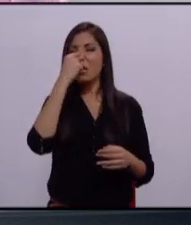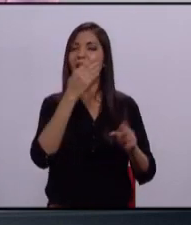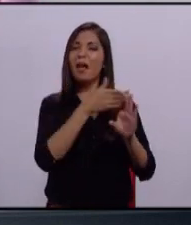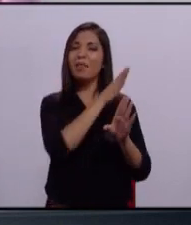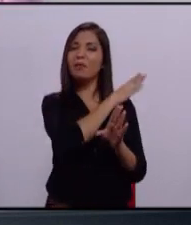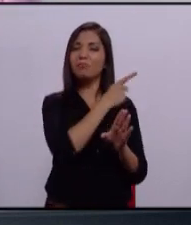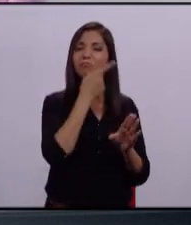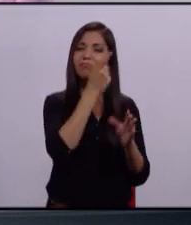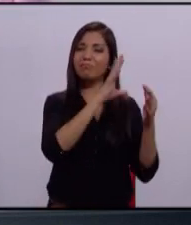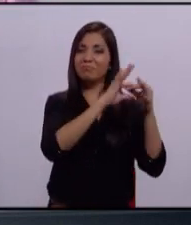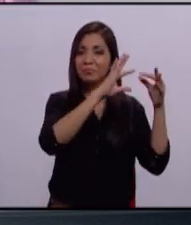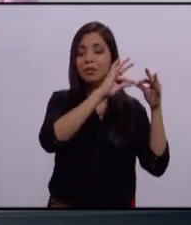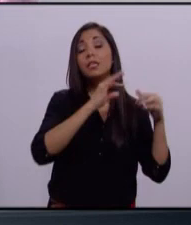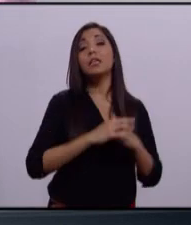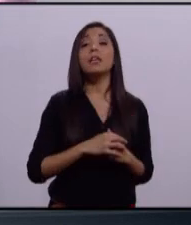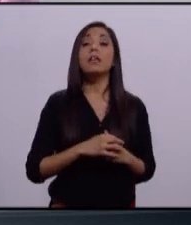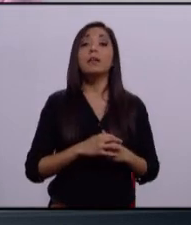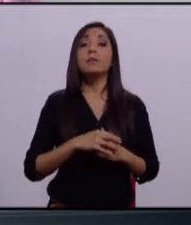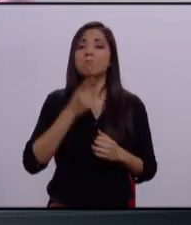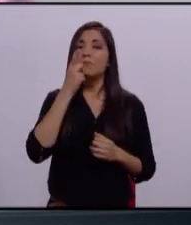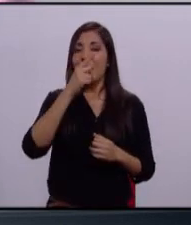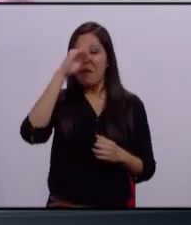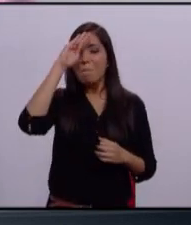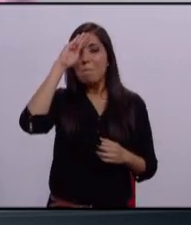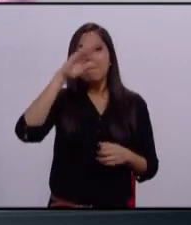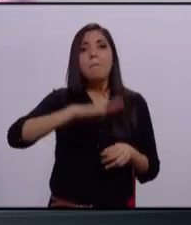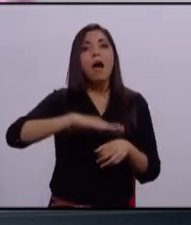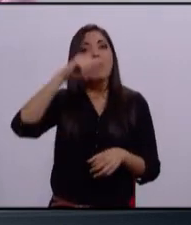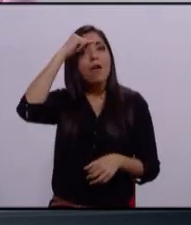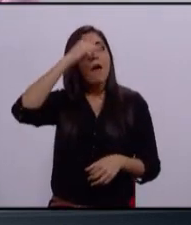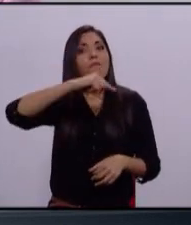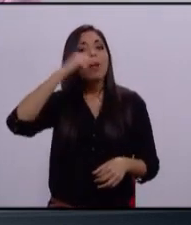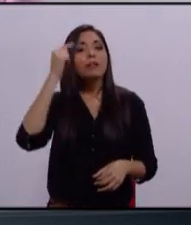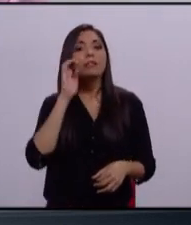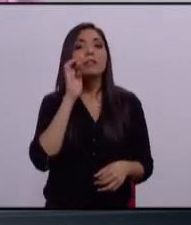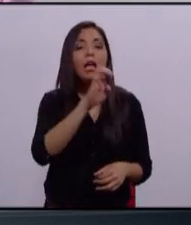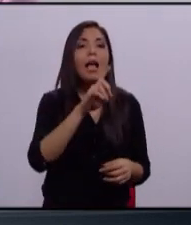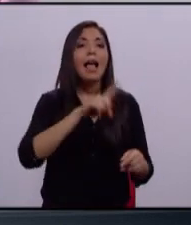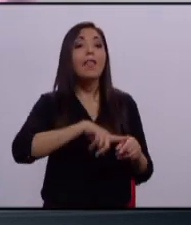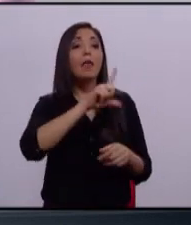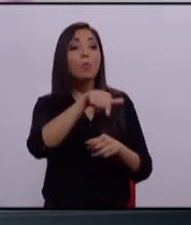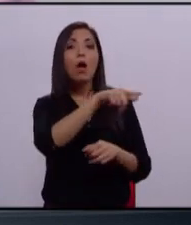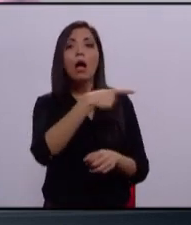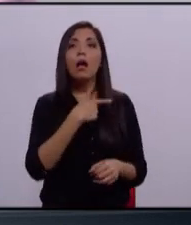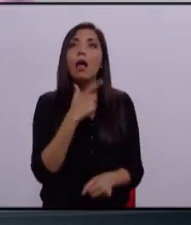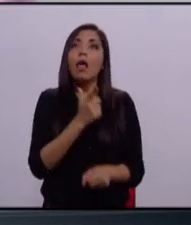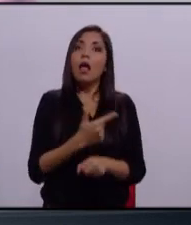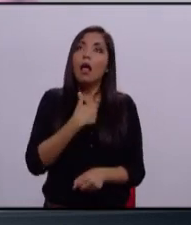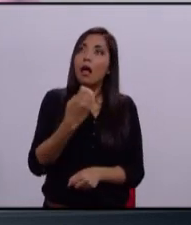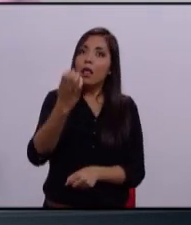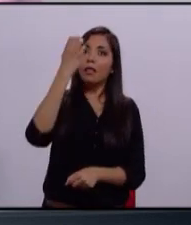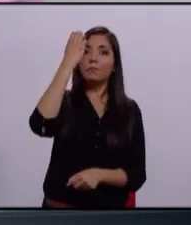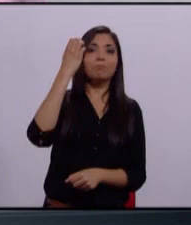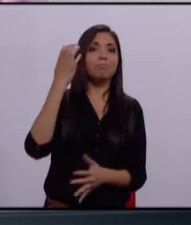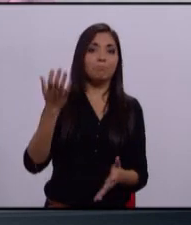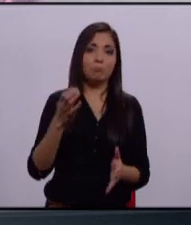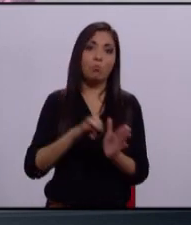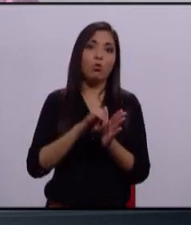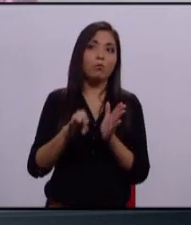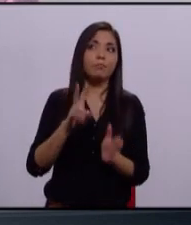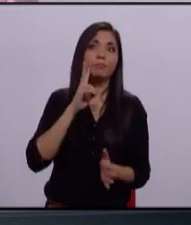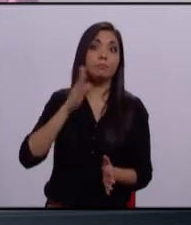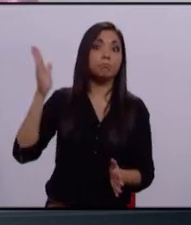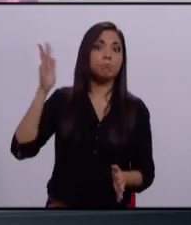que decía que es más fácil engañar a la gente que hacerle ver que ha sido engañado. Y bueno, observamos al PRIAN,